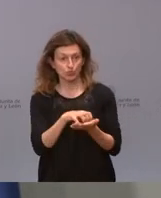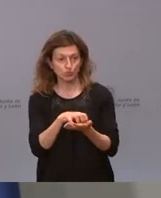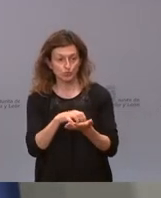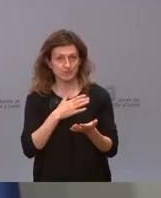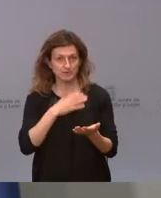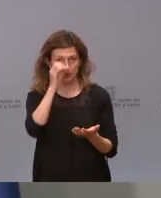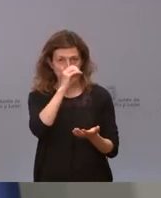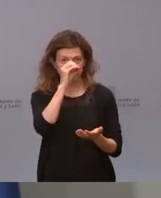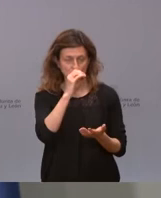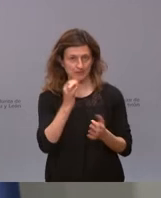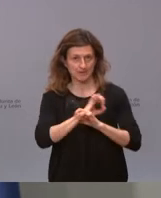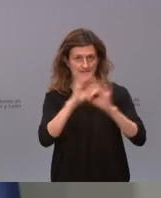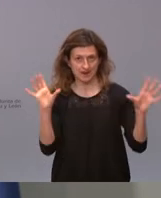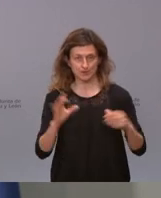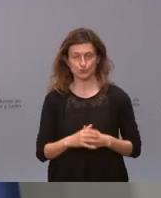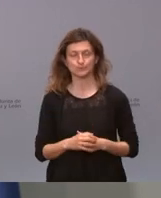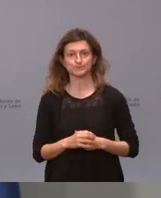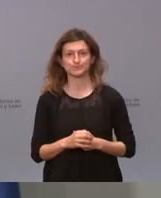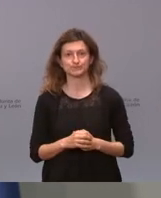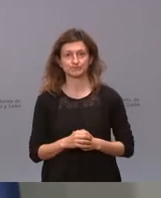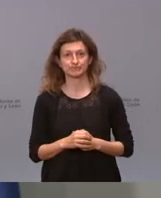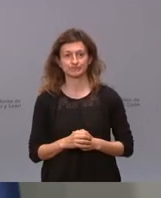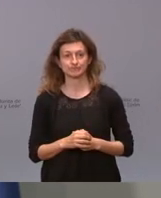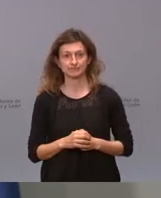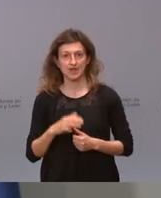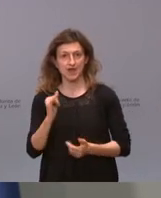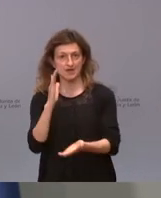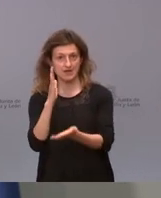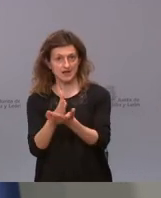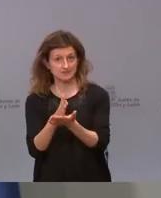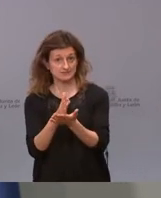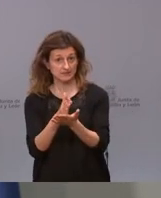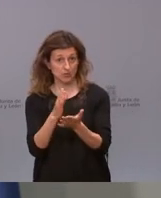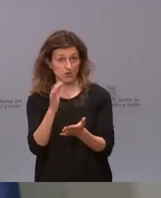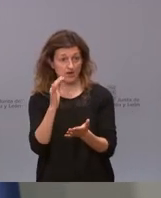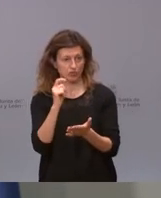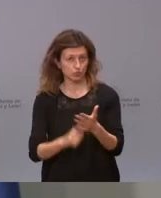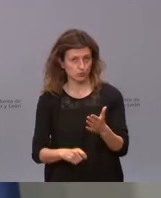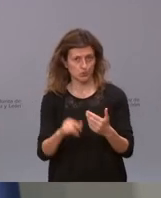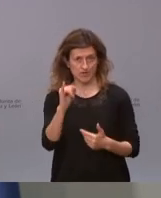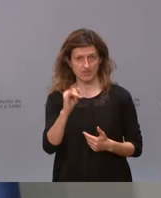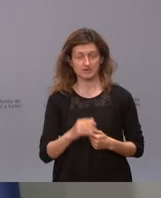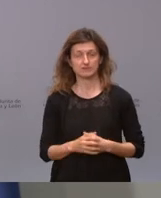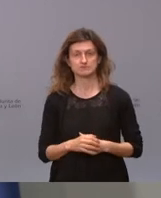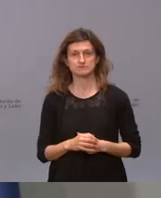mi opinión al respecto hay un castigo evidente a Ciudadanos un durísimo castigo